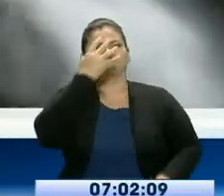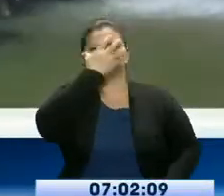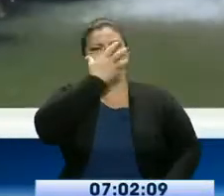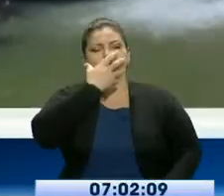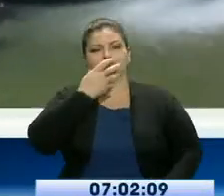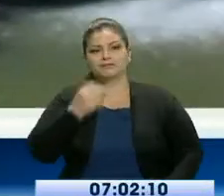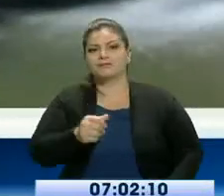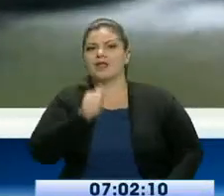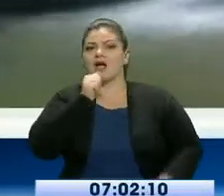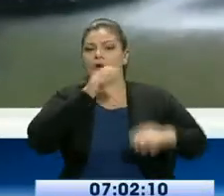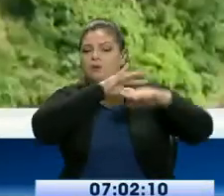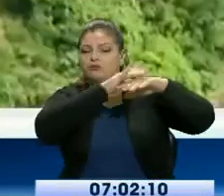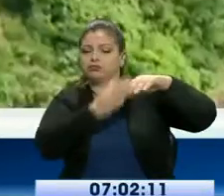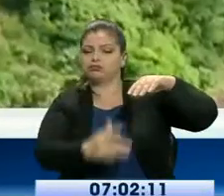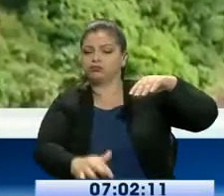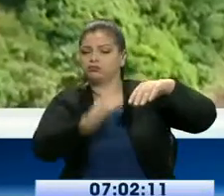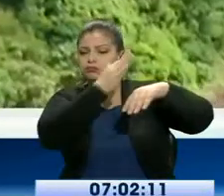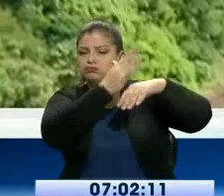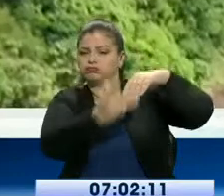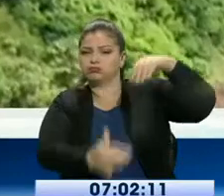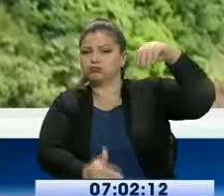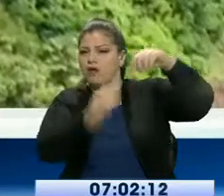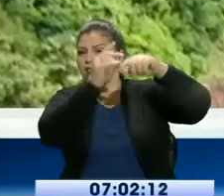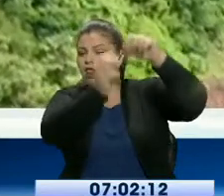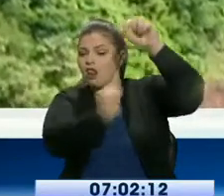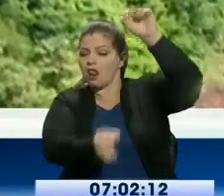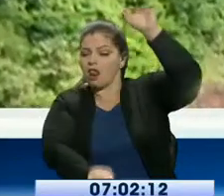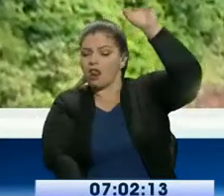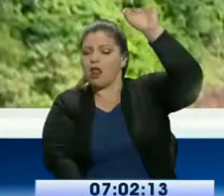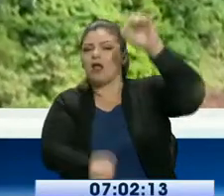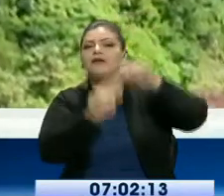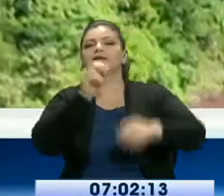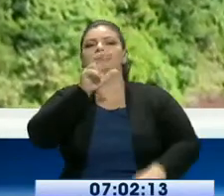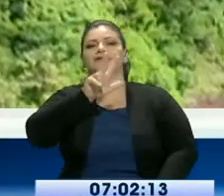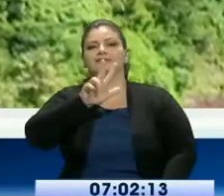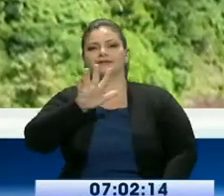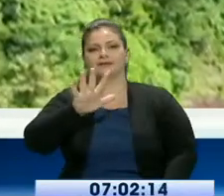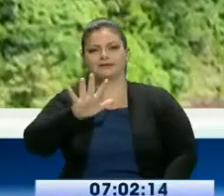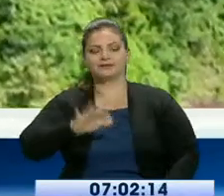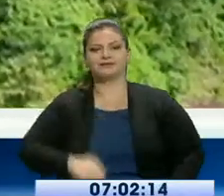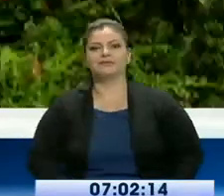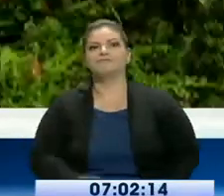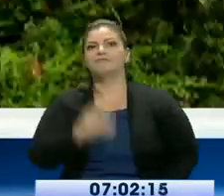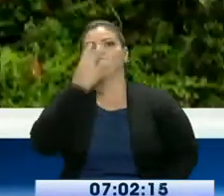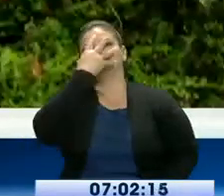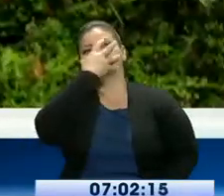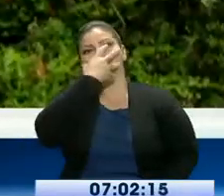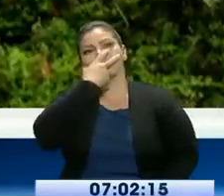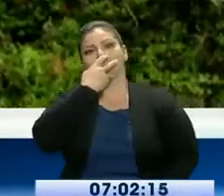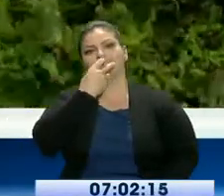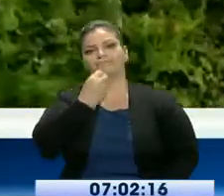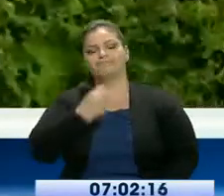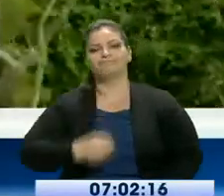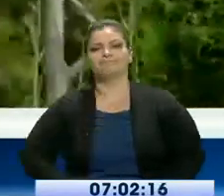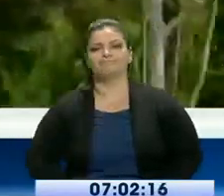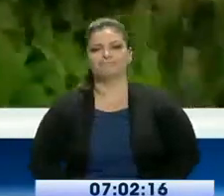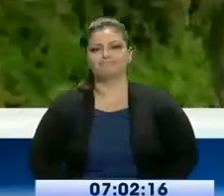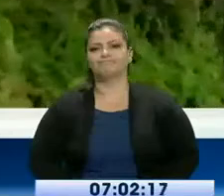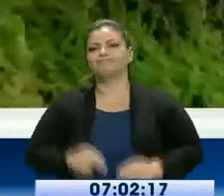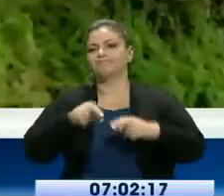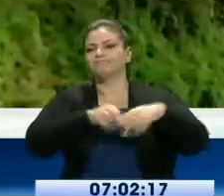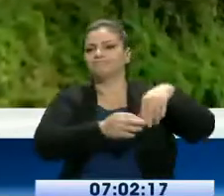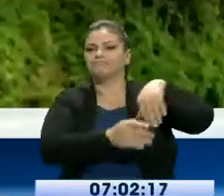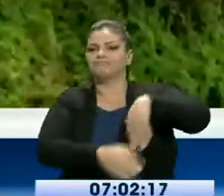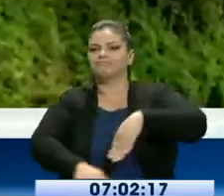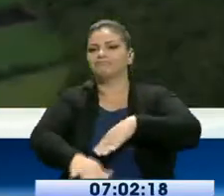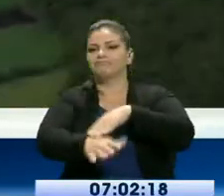Cascada de Paluz, un salto de agua de 25 metros, que se abre paso entre dos laderas, para luego hidratar los sembríos de